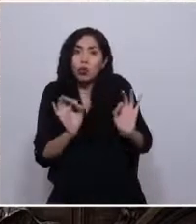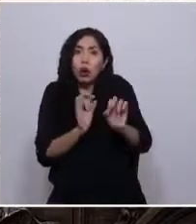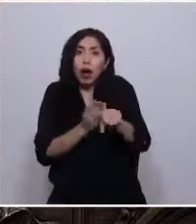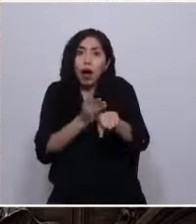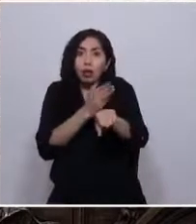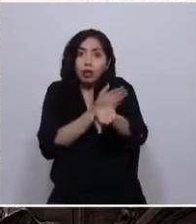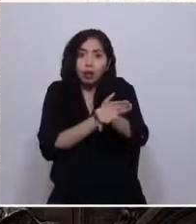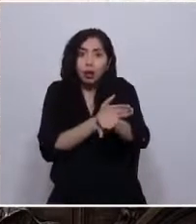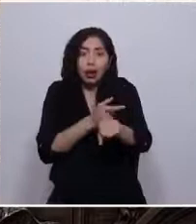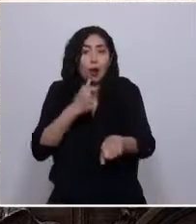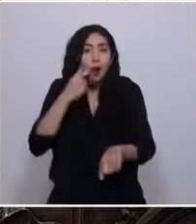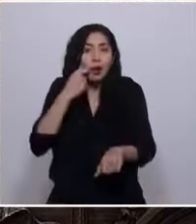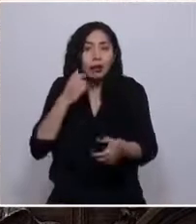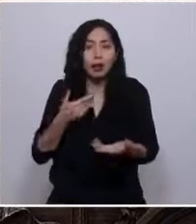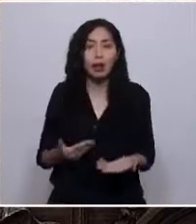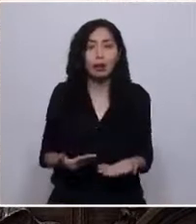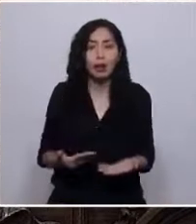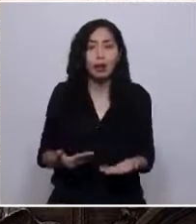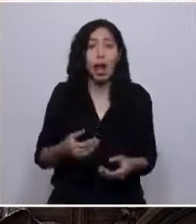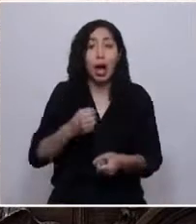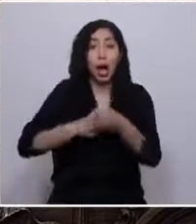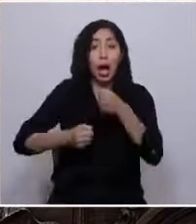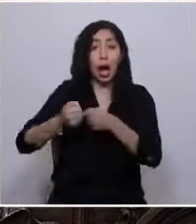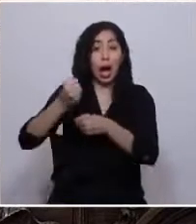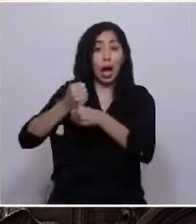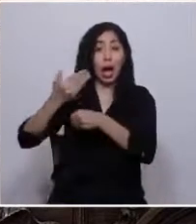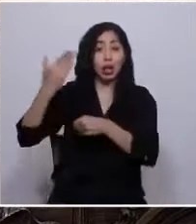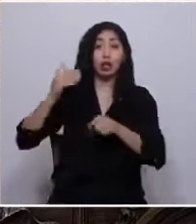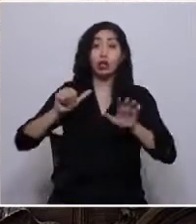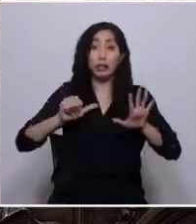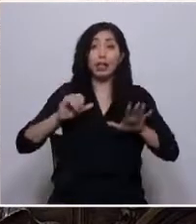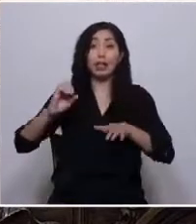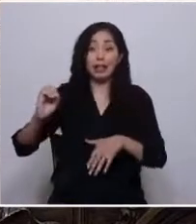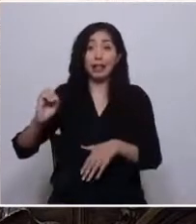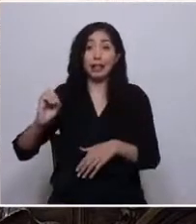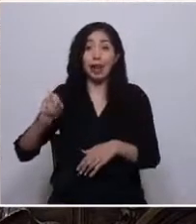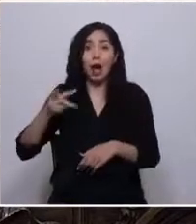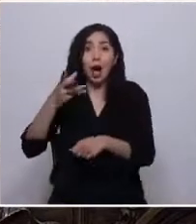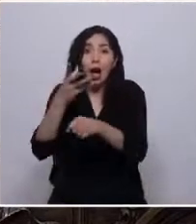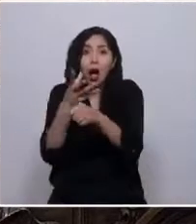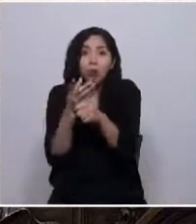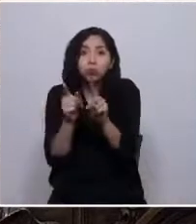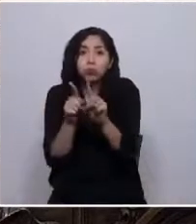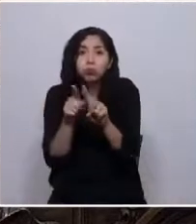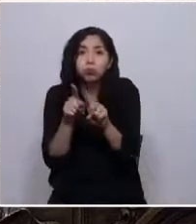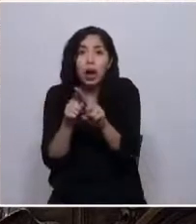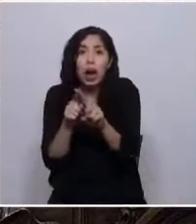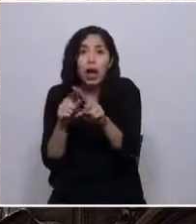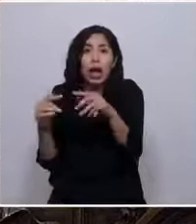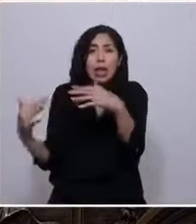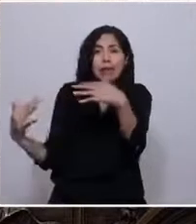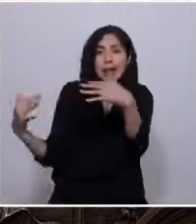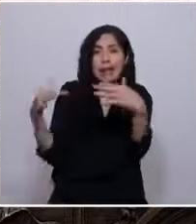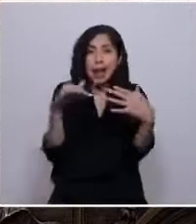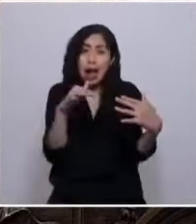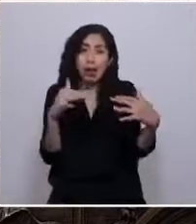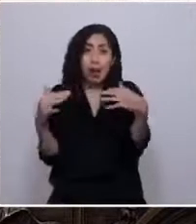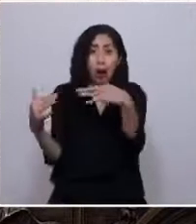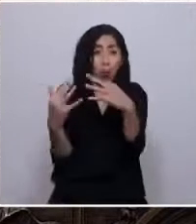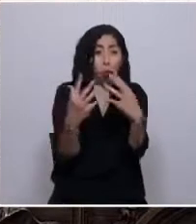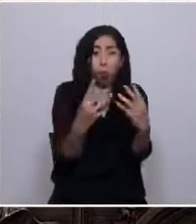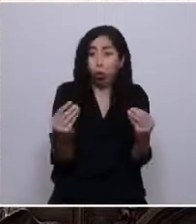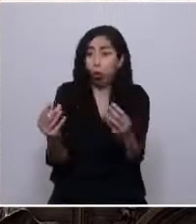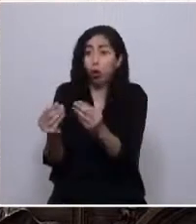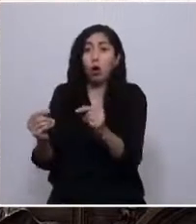la humanidad. Si en los años 60 vivimos la posibilidad de una extinción a manos de la guerra nuclear, hoy vivimos la